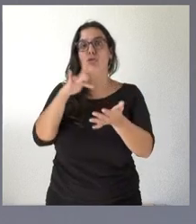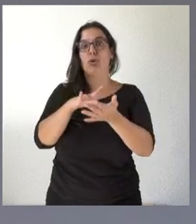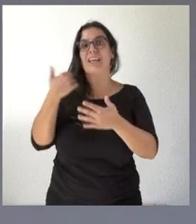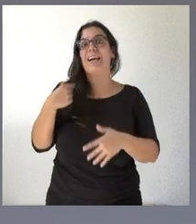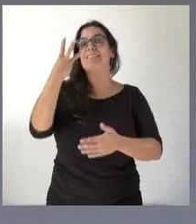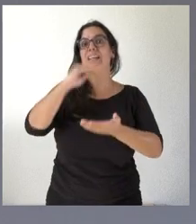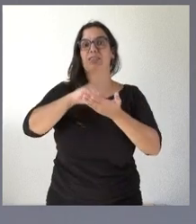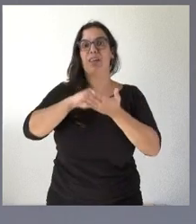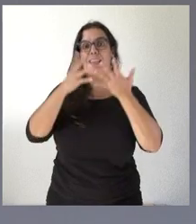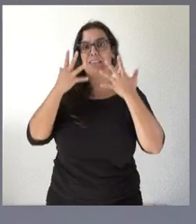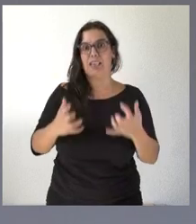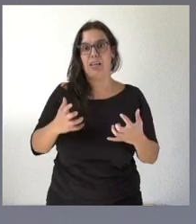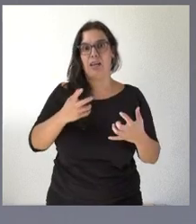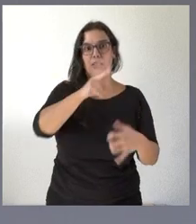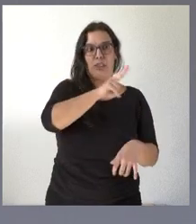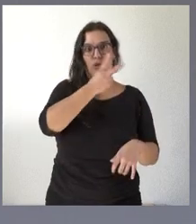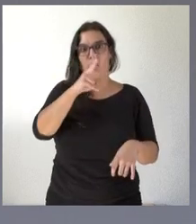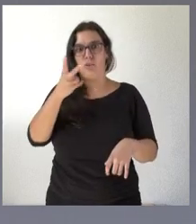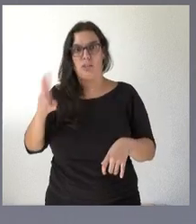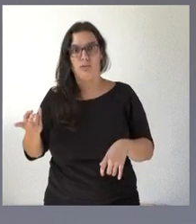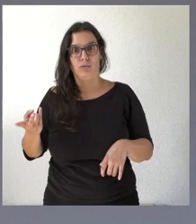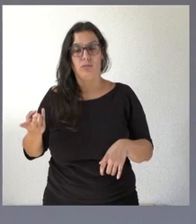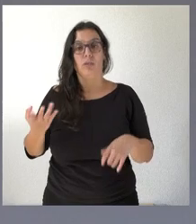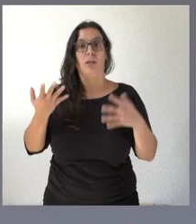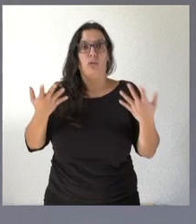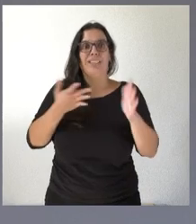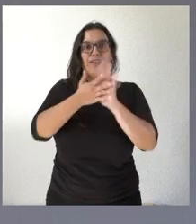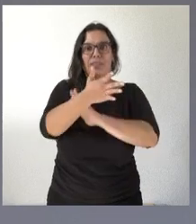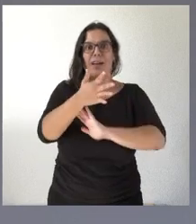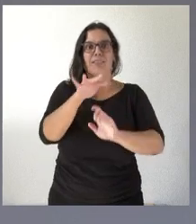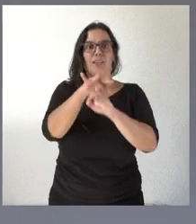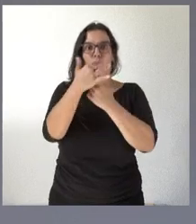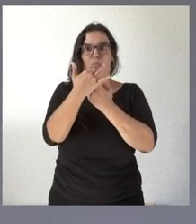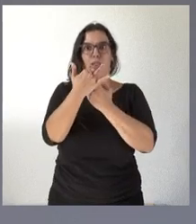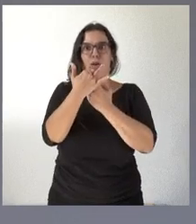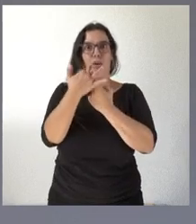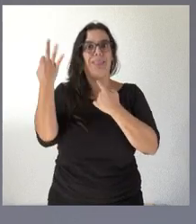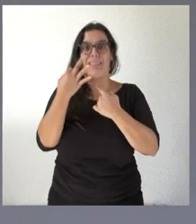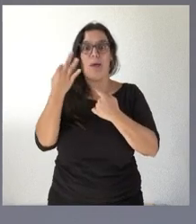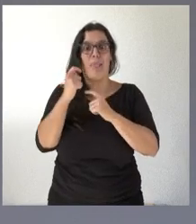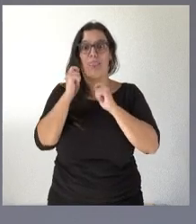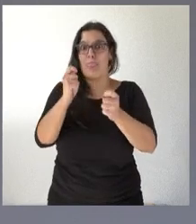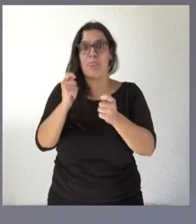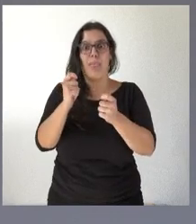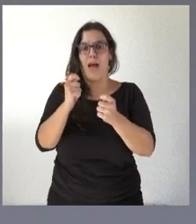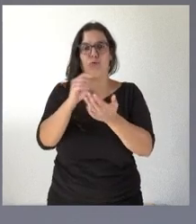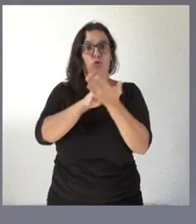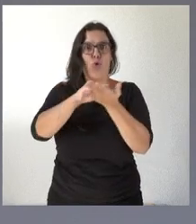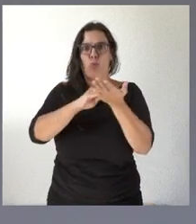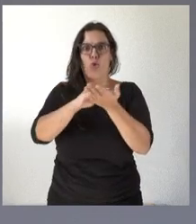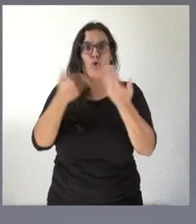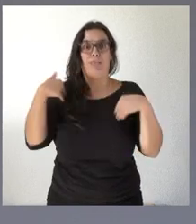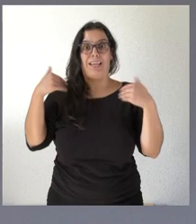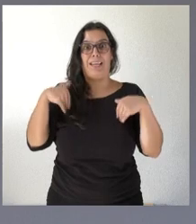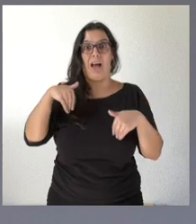sequías de manera alternativa nos está hablando de una situación a la cual hay que ponerla freno y la manera de ponerlo freno